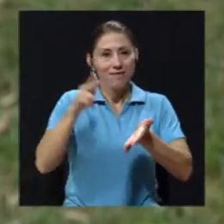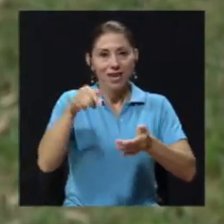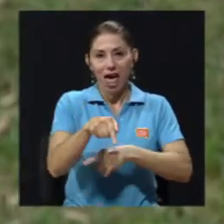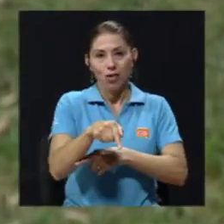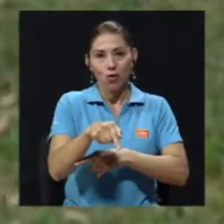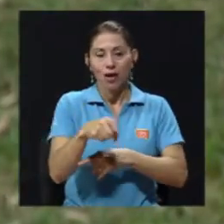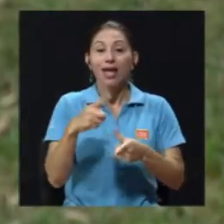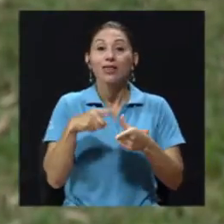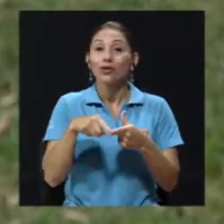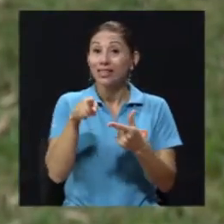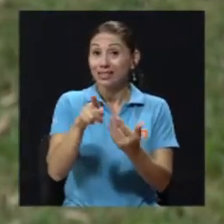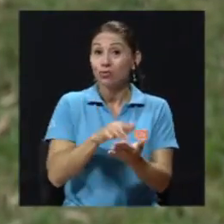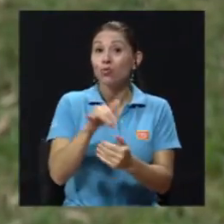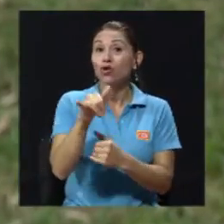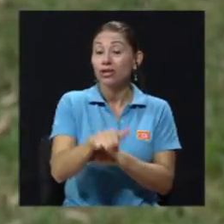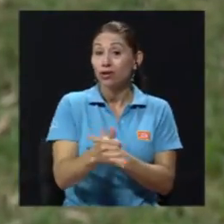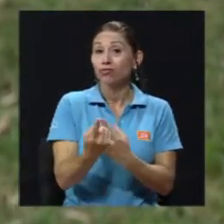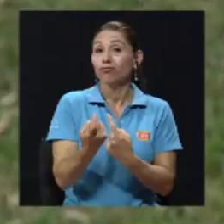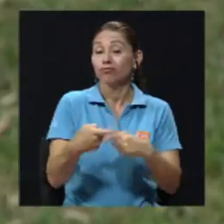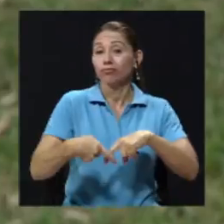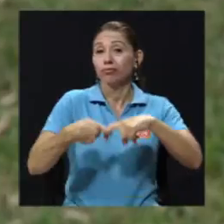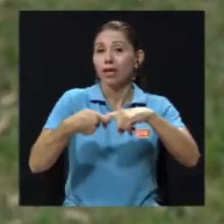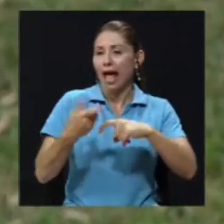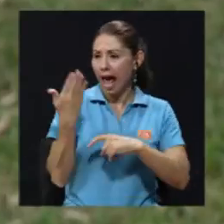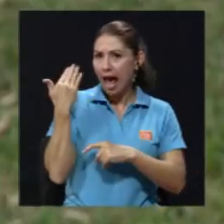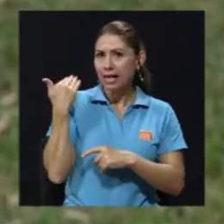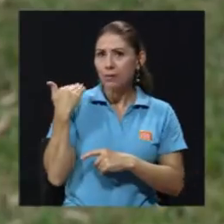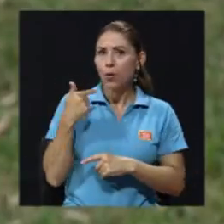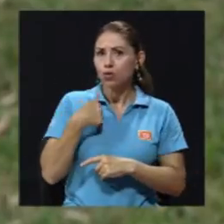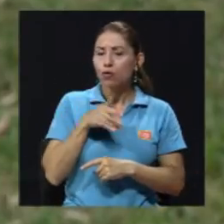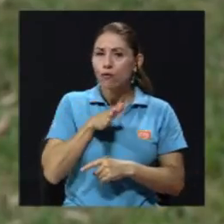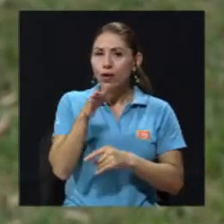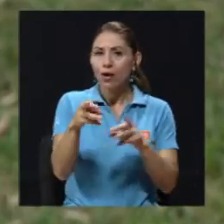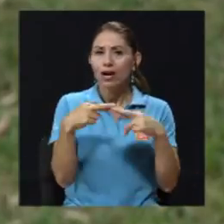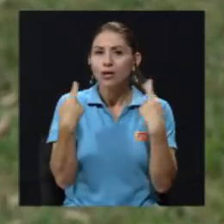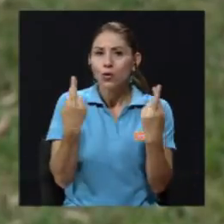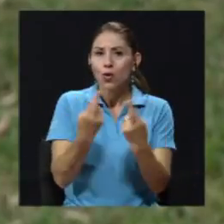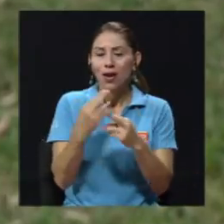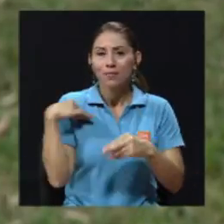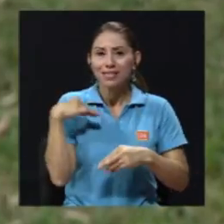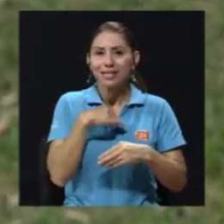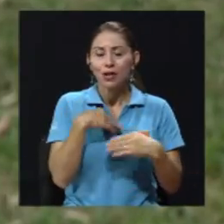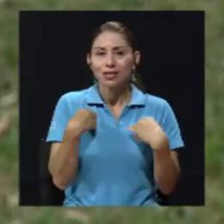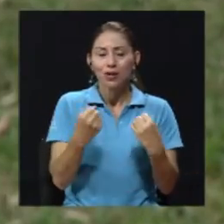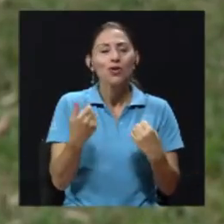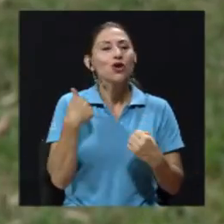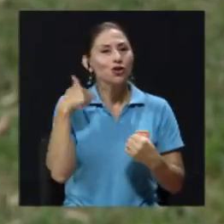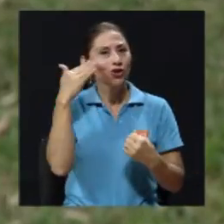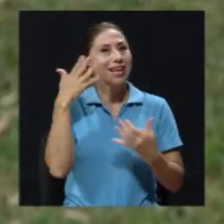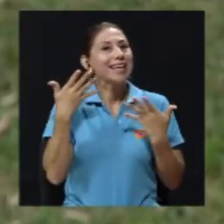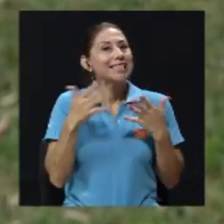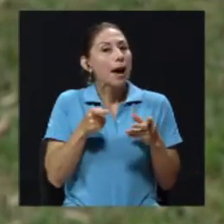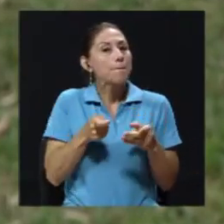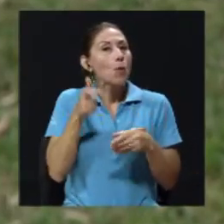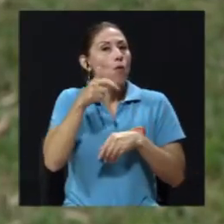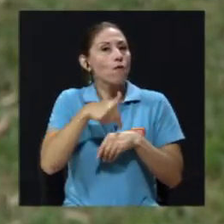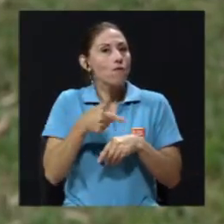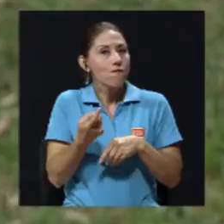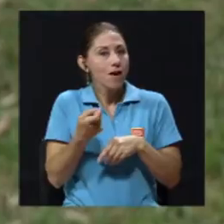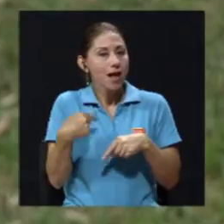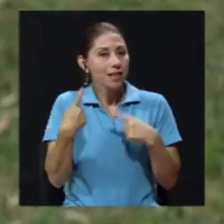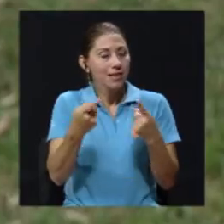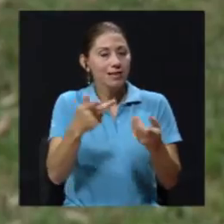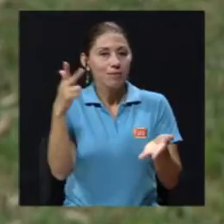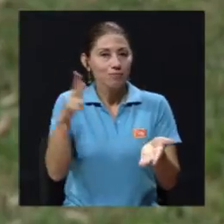tanto, es uno de los proyectos, porque hace poco en una reunión que estuve en el Ministerio de Salud, sé que está por salir ya ratificado el decreto, sin embargo, ya